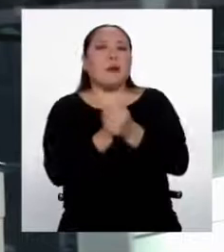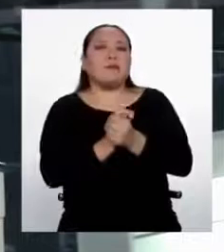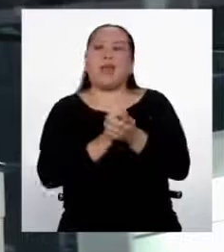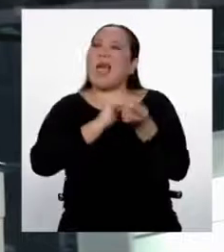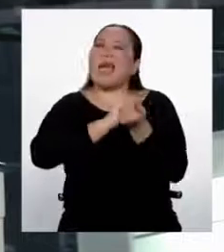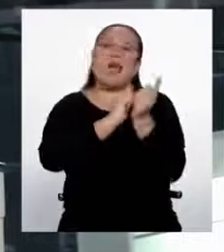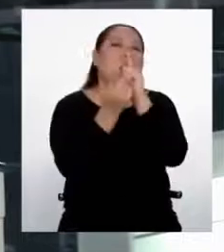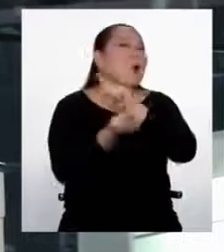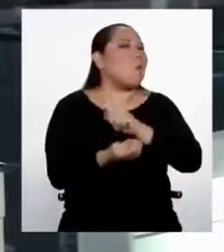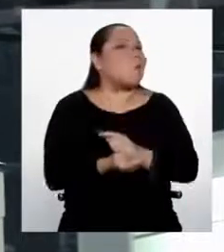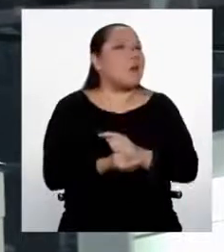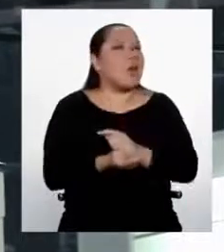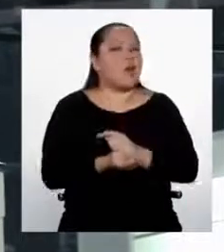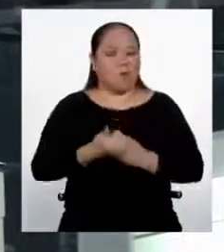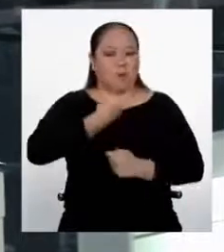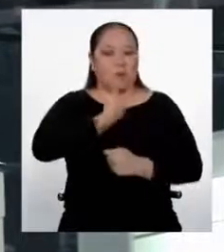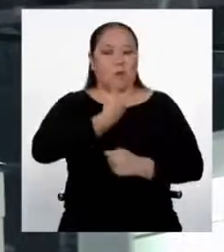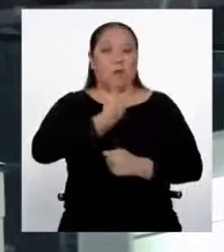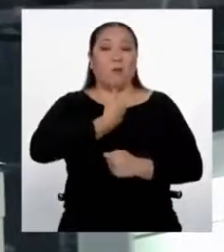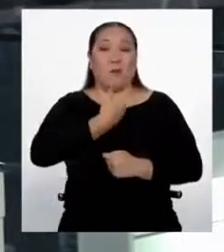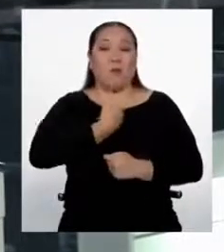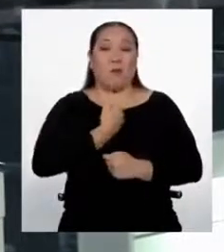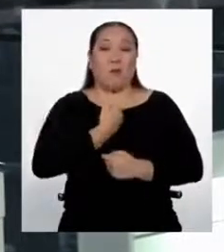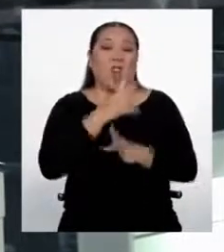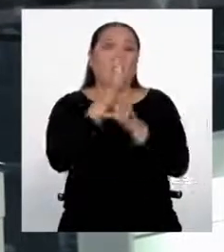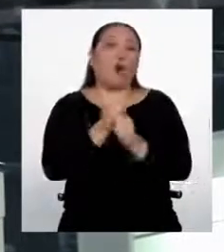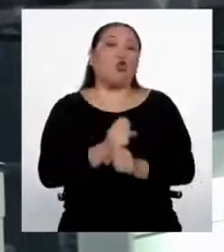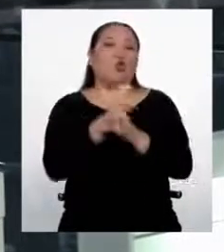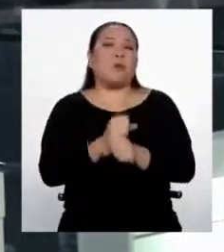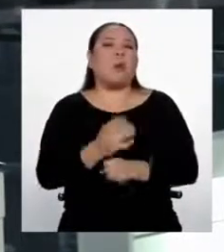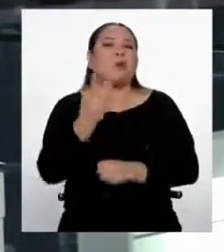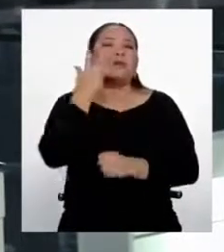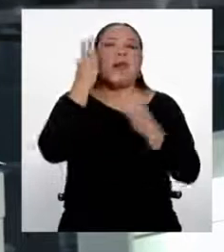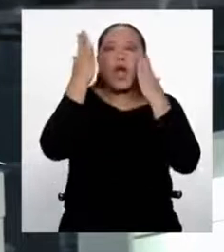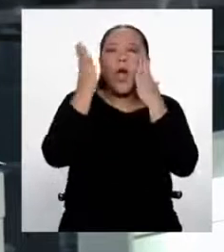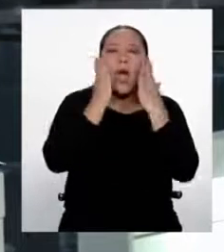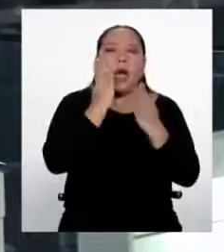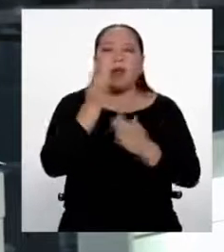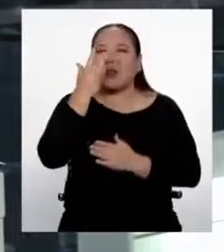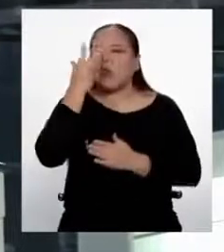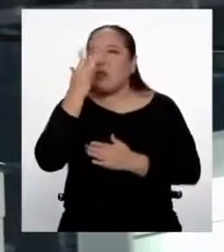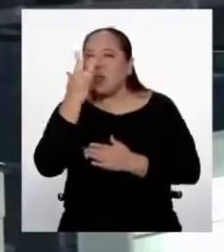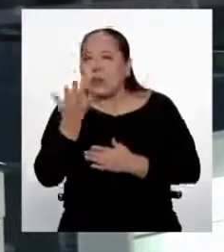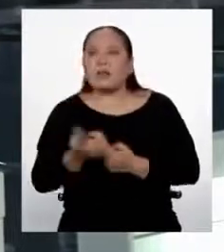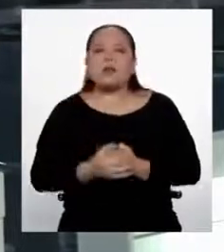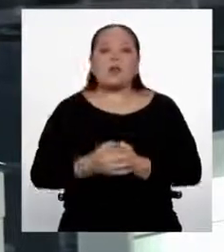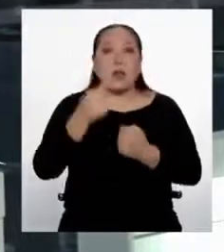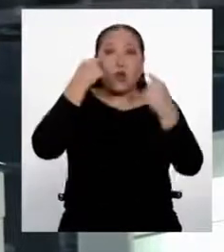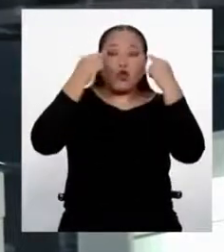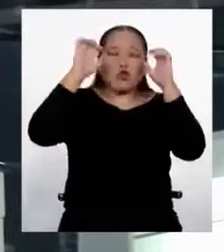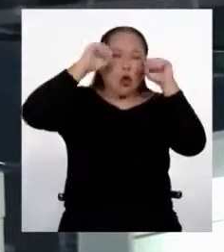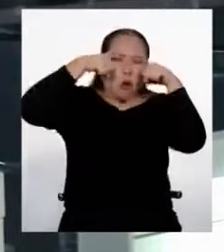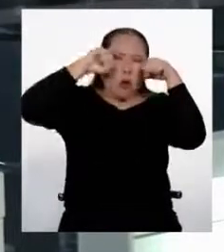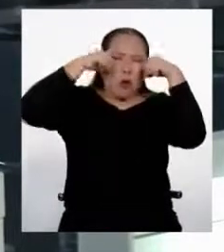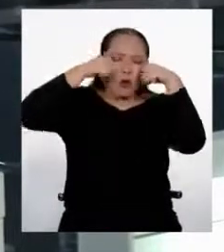A veces, involuntariamente, nosotros nos tocamos la cara, nos podemos tocar la nariz, la boca o los ojos.